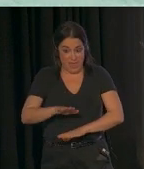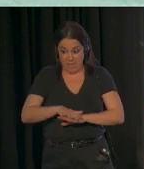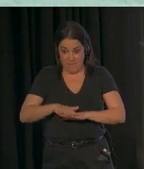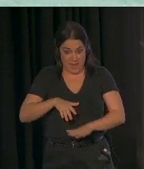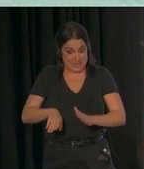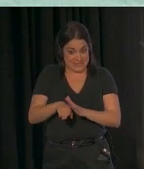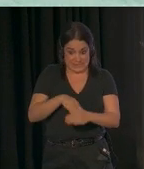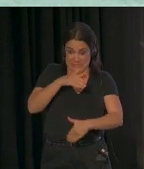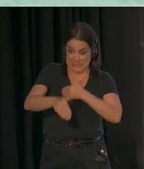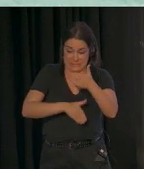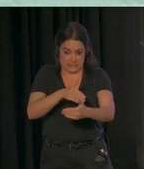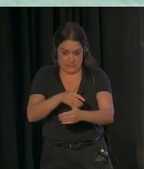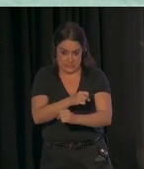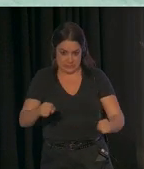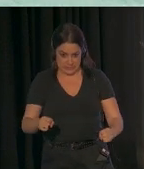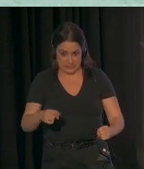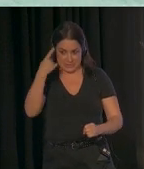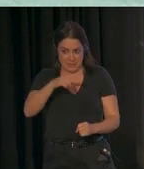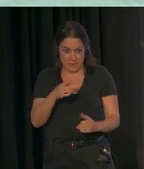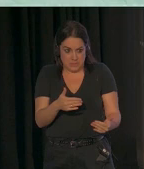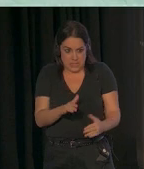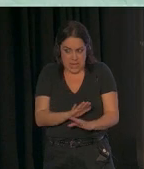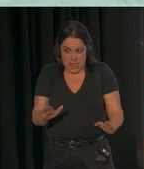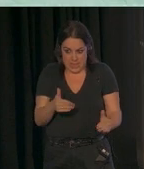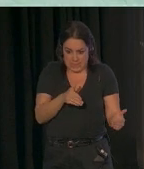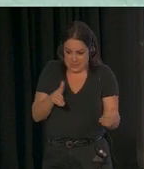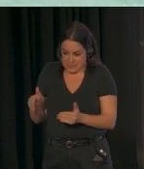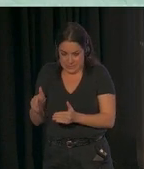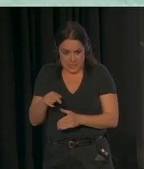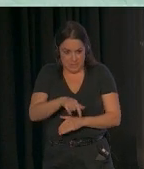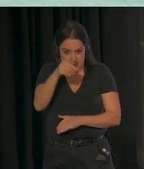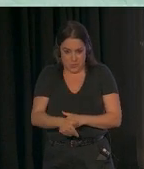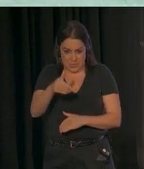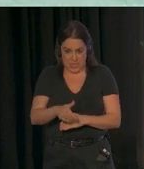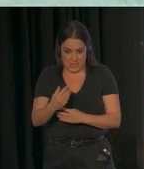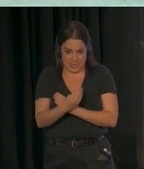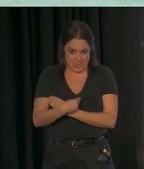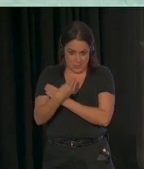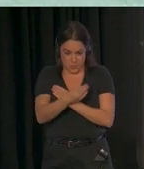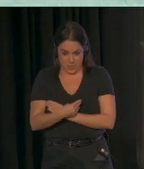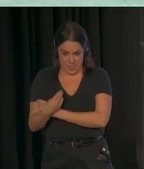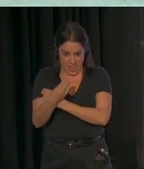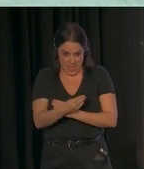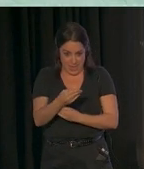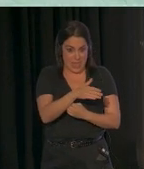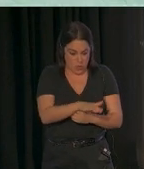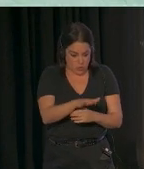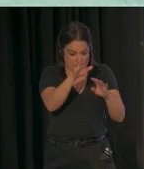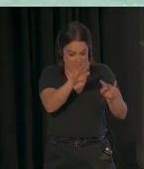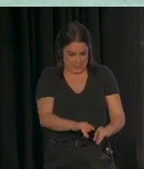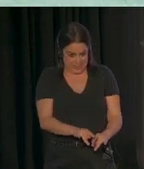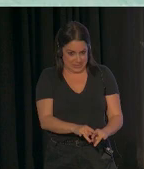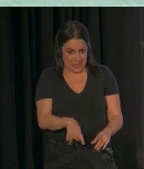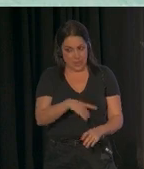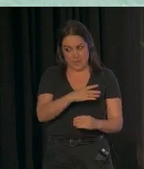que no pasa nada y que realmente, de hecho, es una parte importantísima de cuidar a tu hijo o a tu hija, es